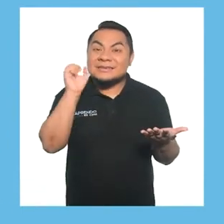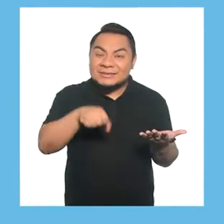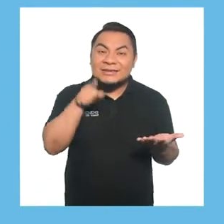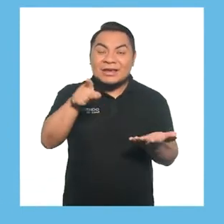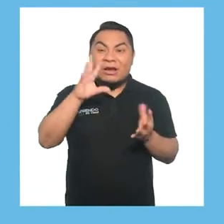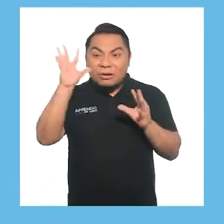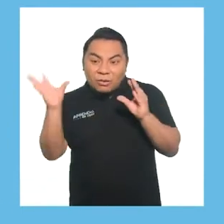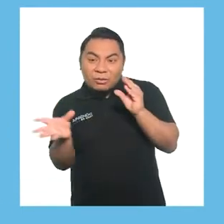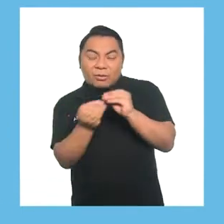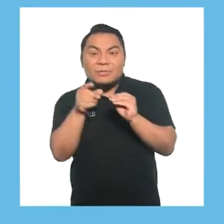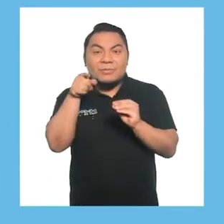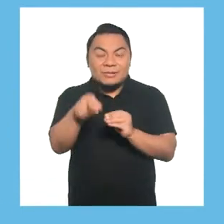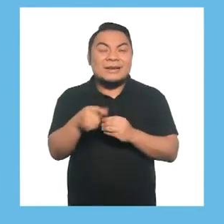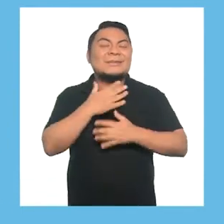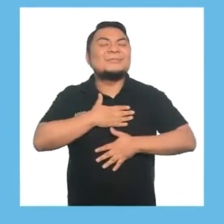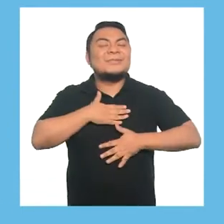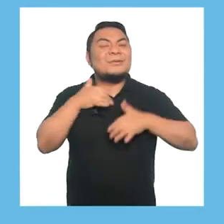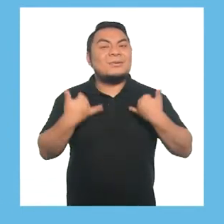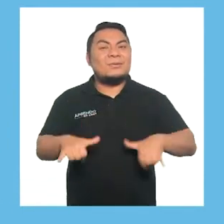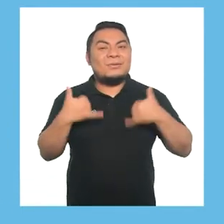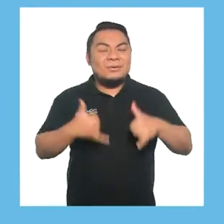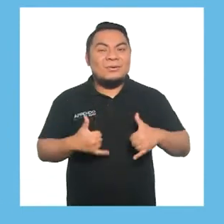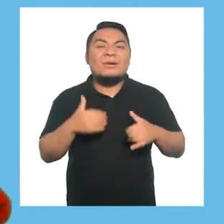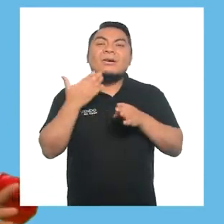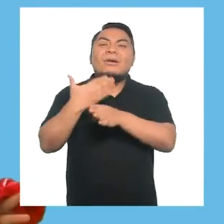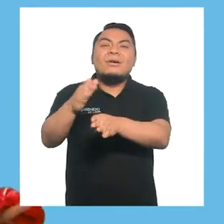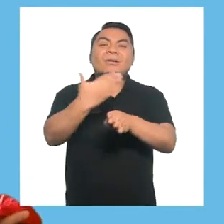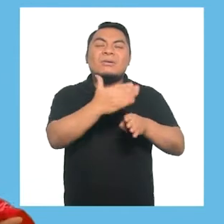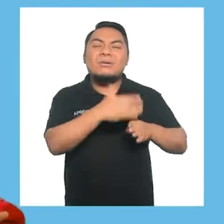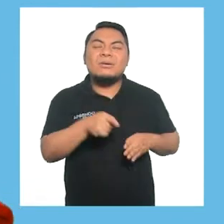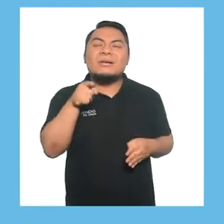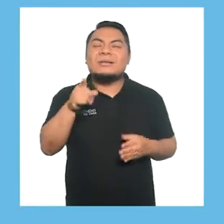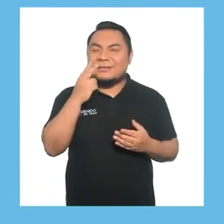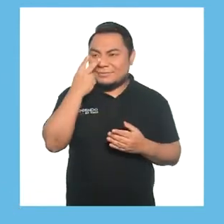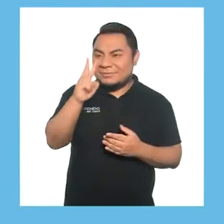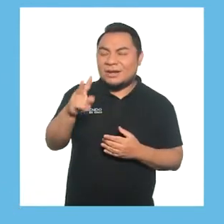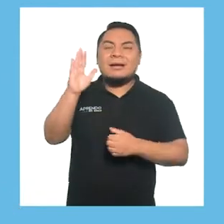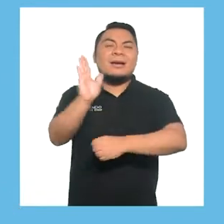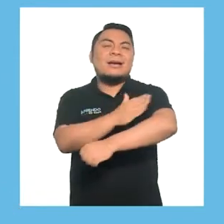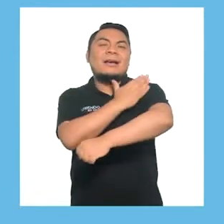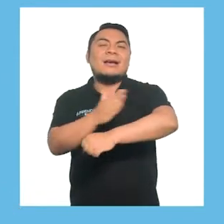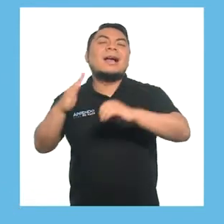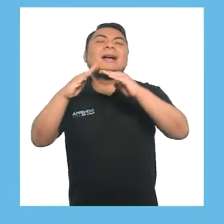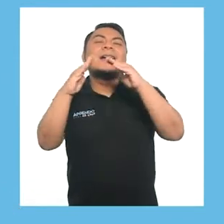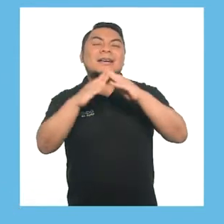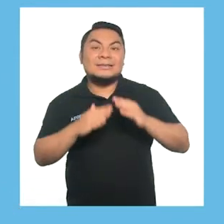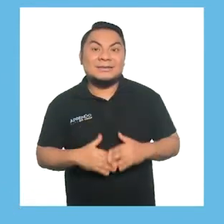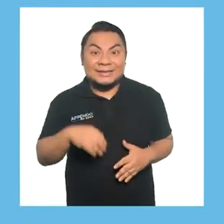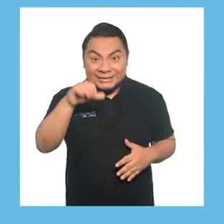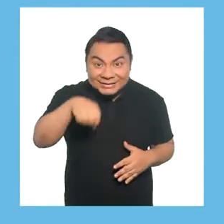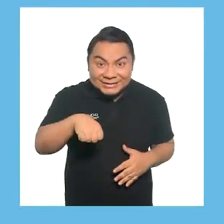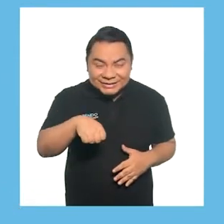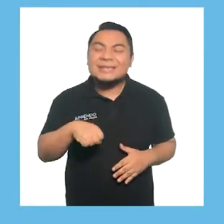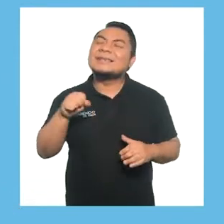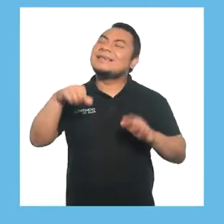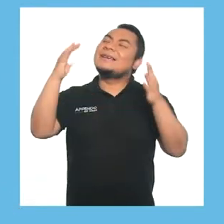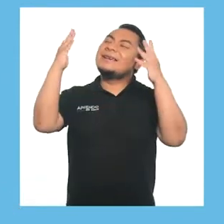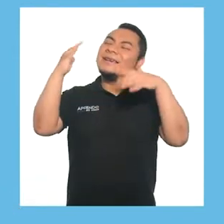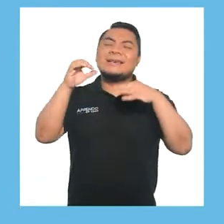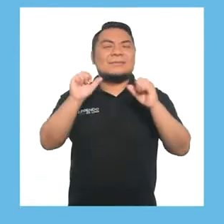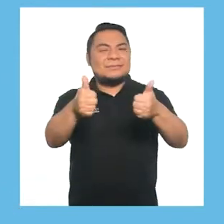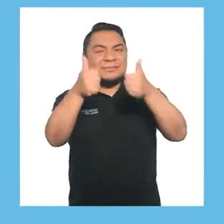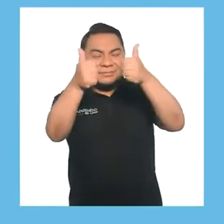parece si para complementar este divertido juego compartimos la siguiente melodía en casa? ¿Sí? ¡Sí!